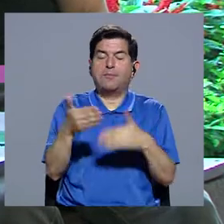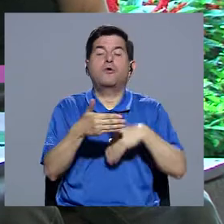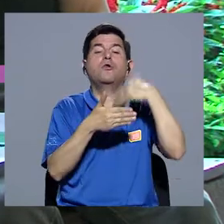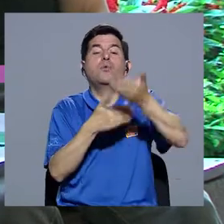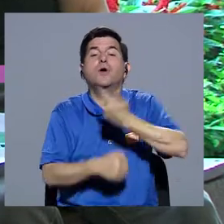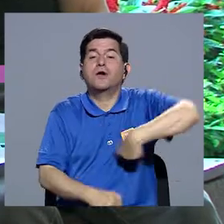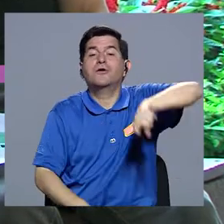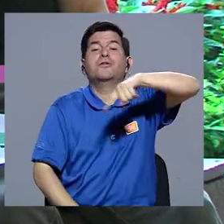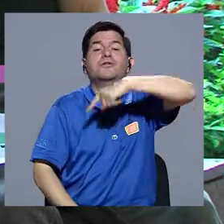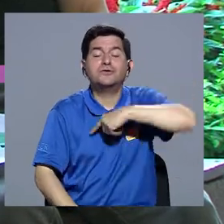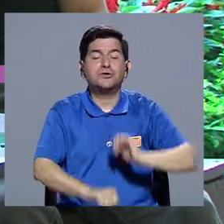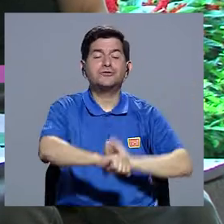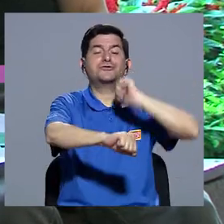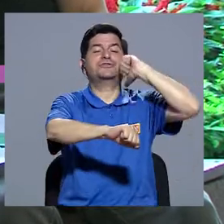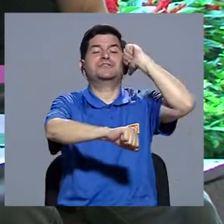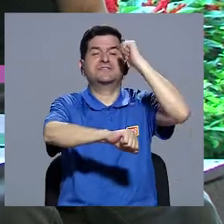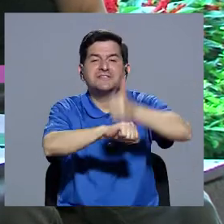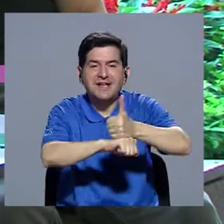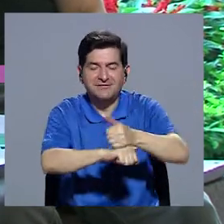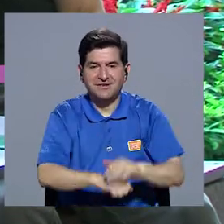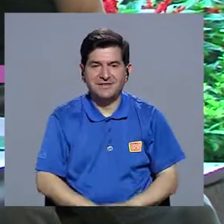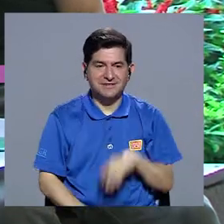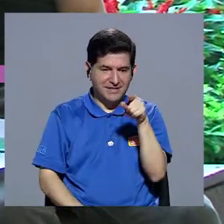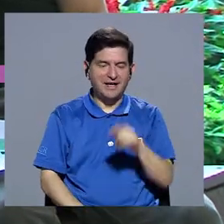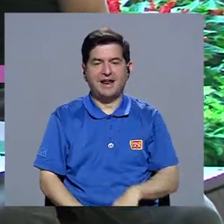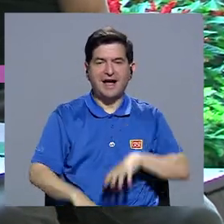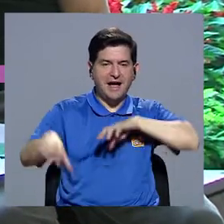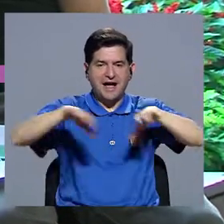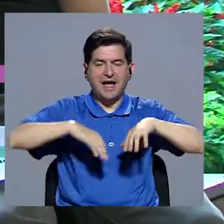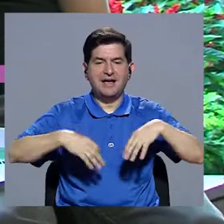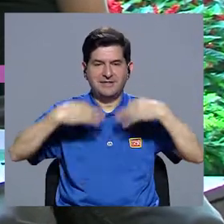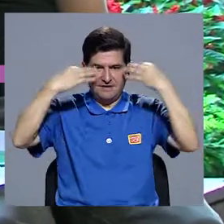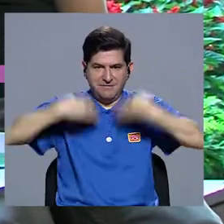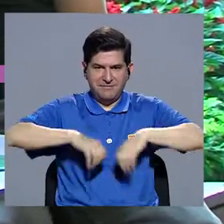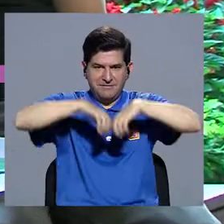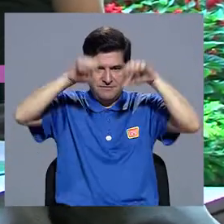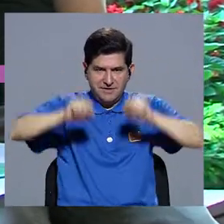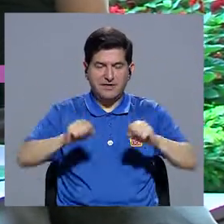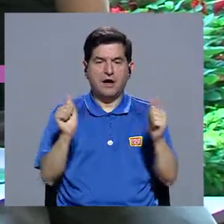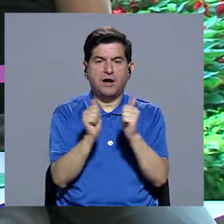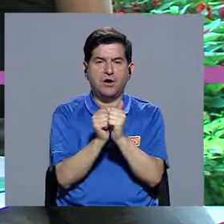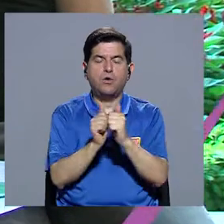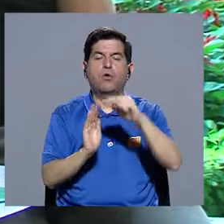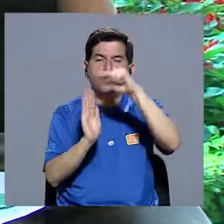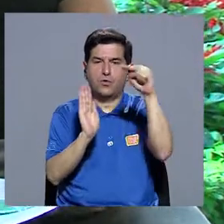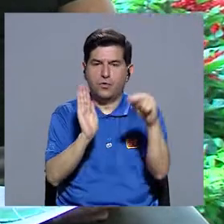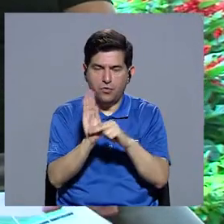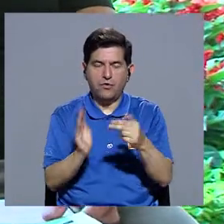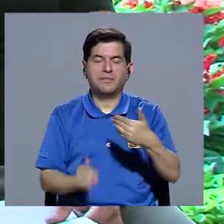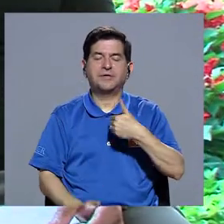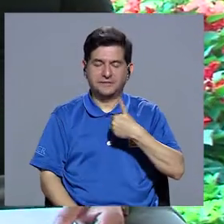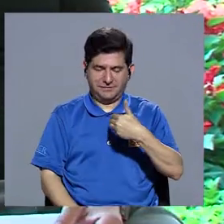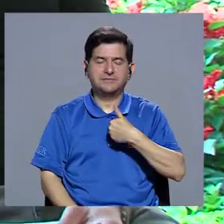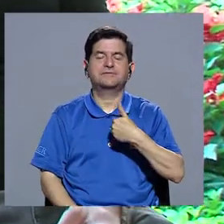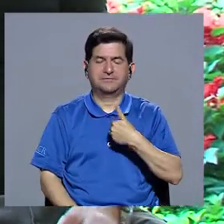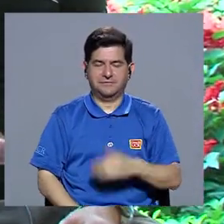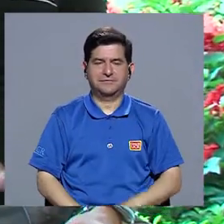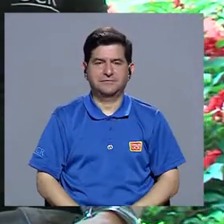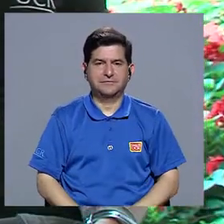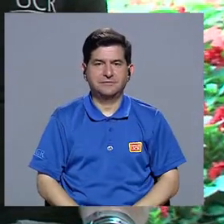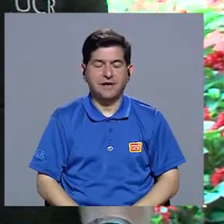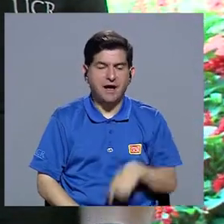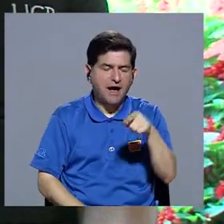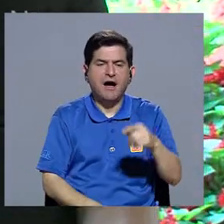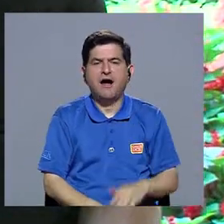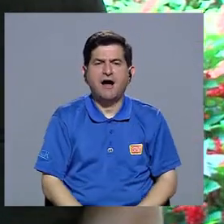sí nosotros estableceríamos la prescripción de ejercicio. Basado también en algunos parámetros, algunas normas que nosotros tenemos. Por ejemplo, la